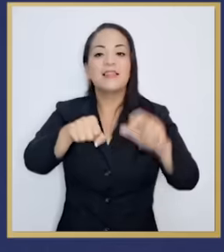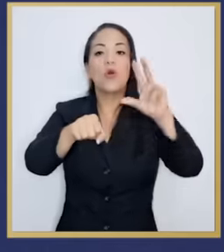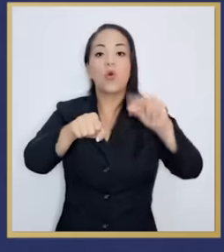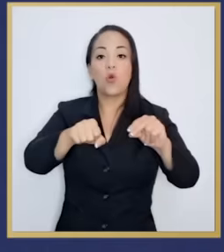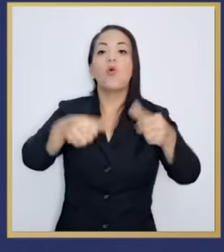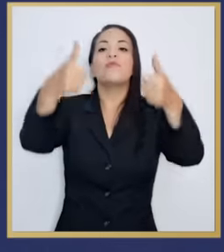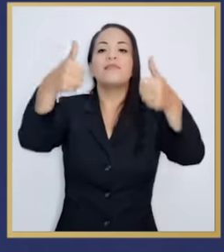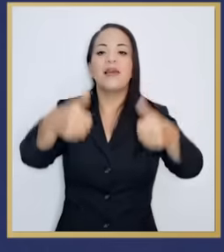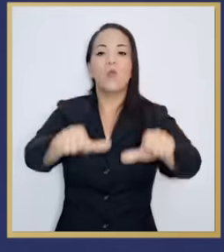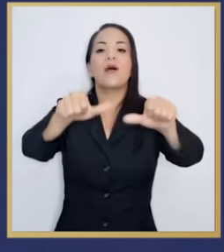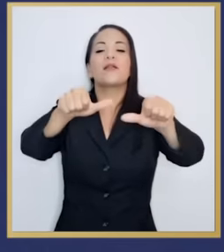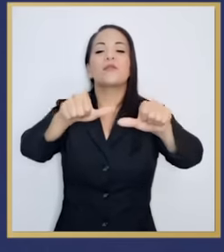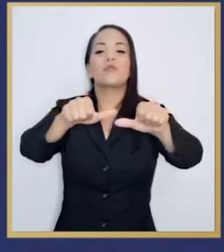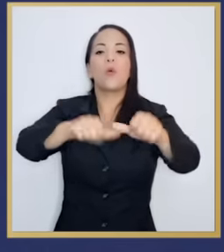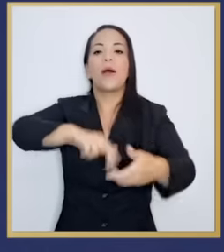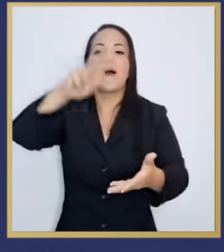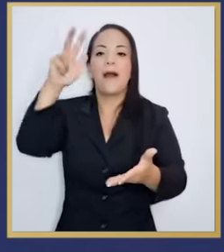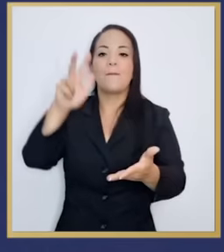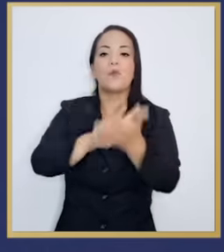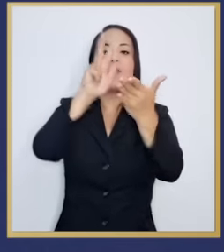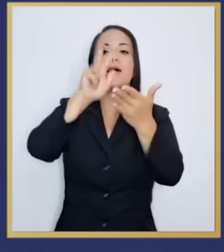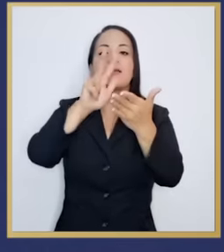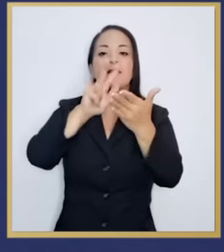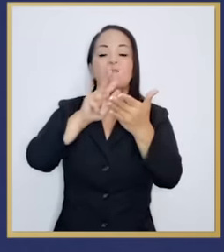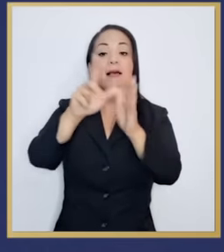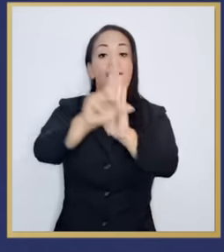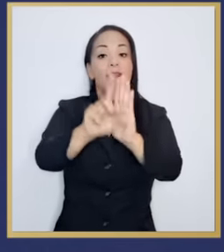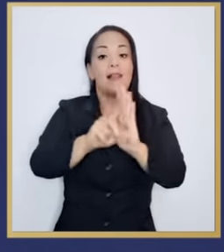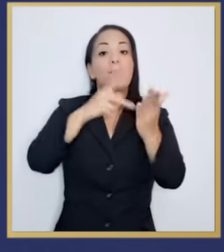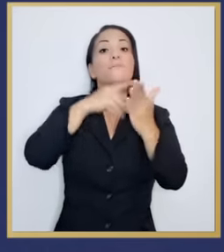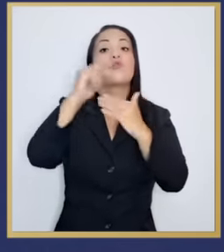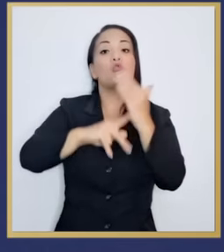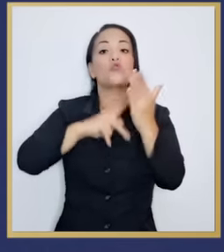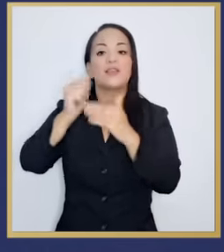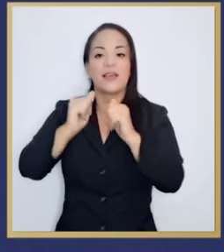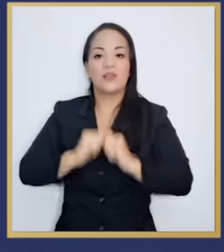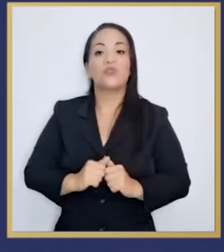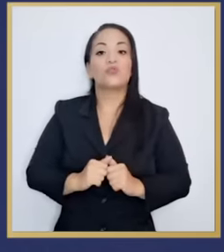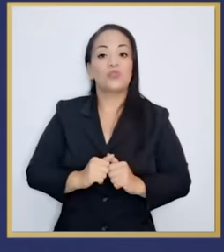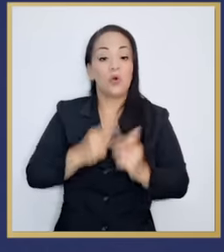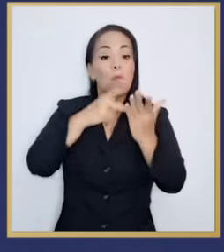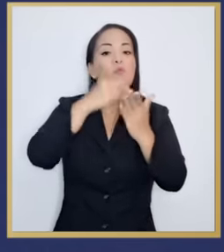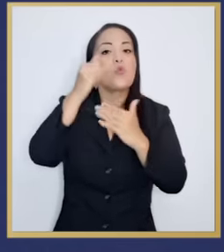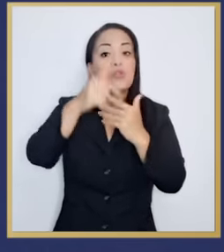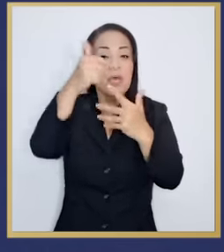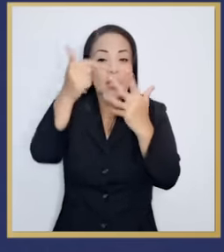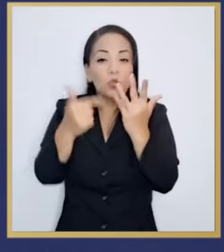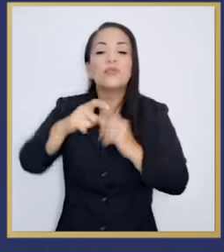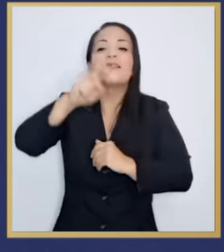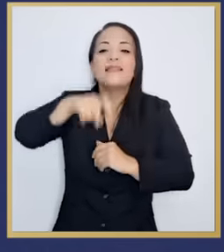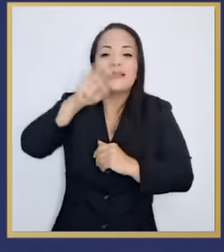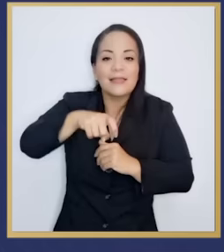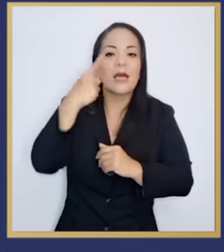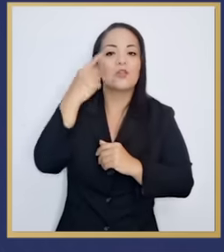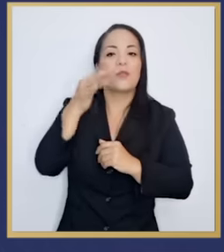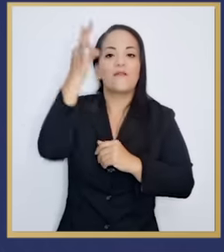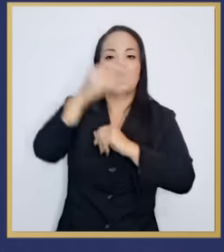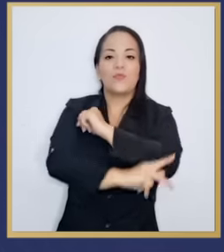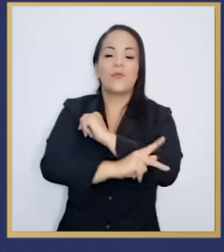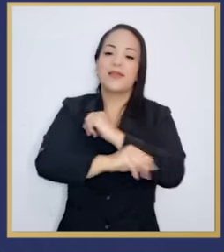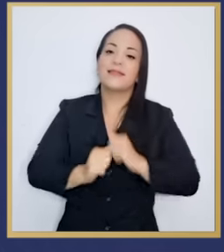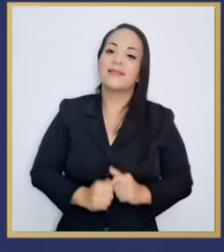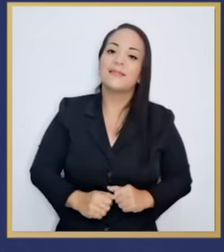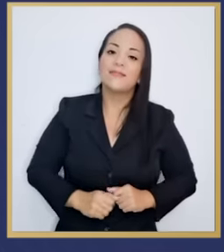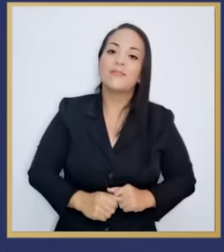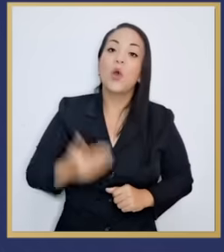o no con aprobar proyectos de ley indispensables para el futuro de la patria. Señoras